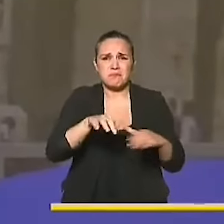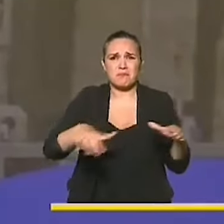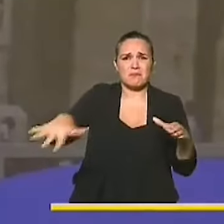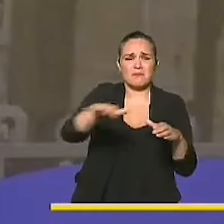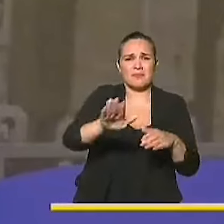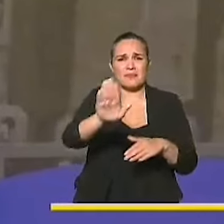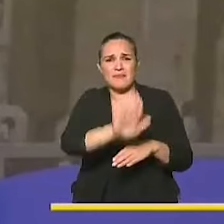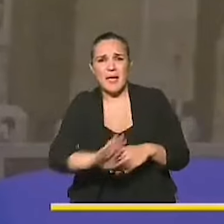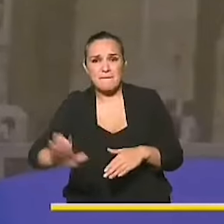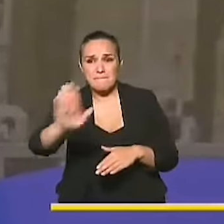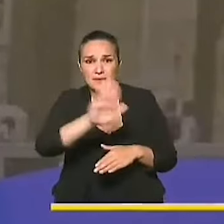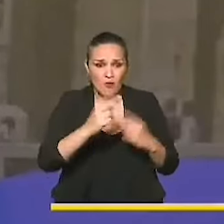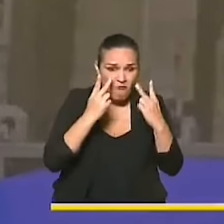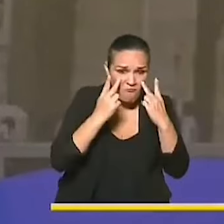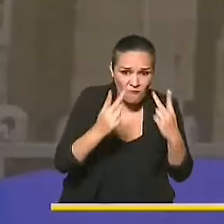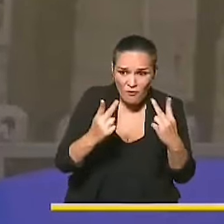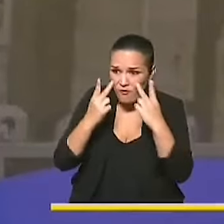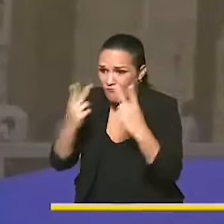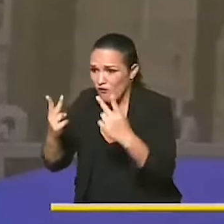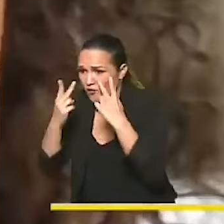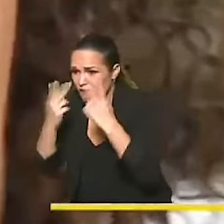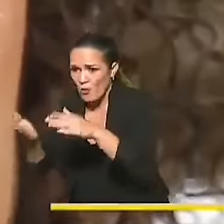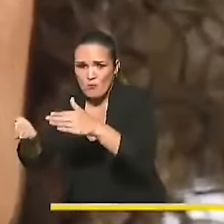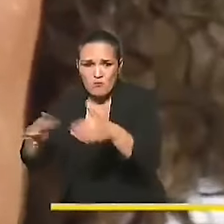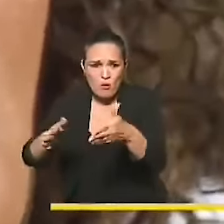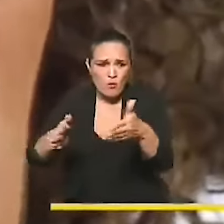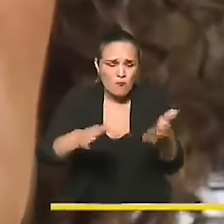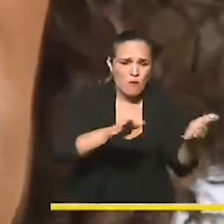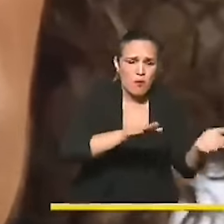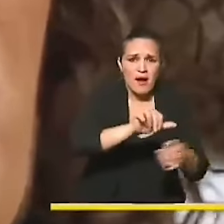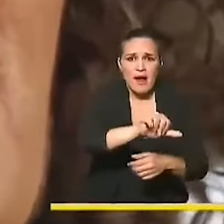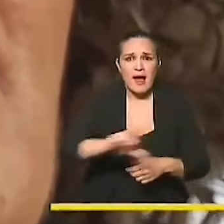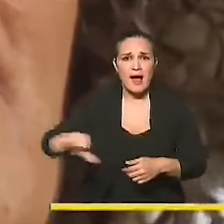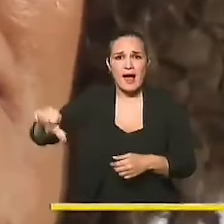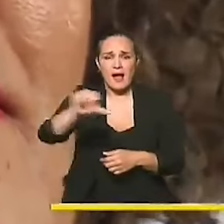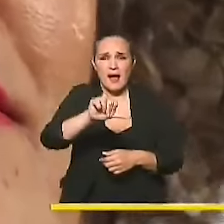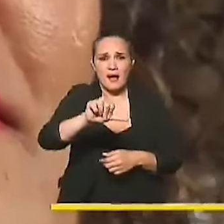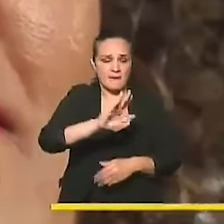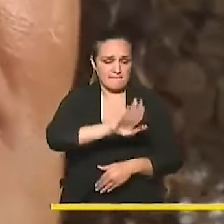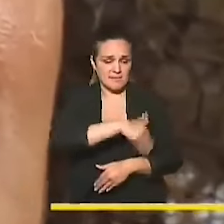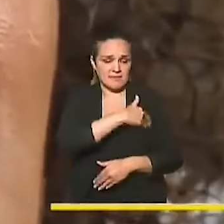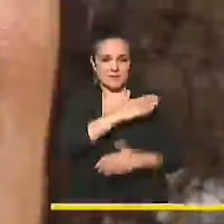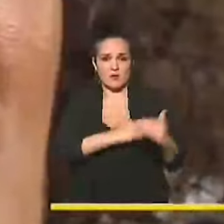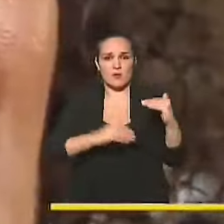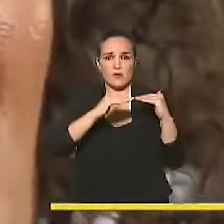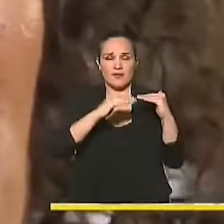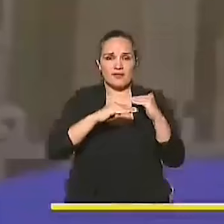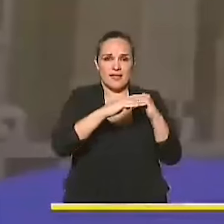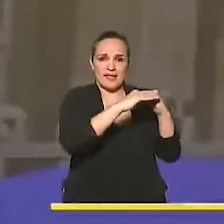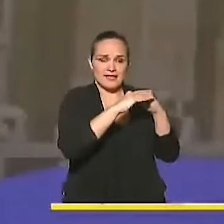este departamento no se detienen, y este ministerio, el Ministerio de la Igualdad y la Equidad,